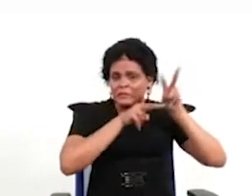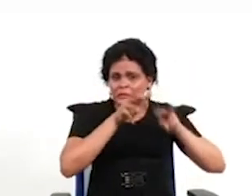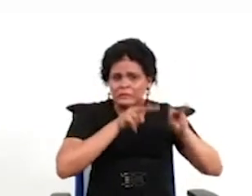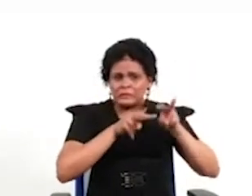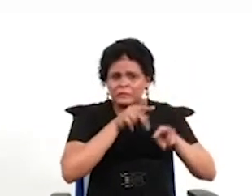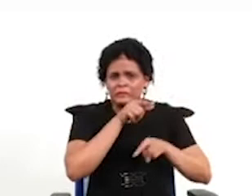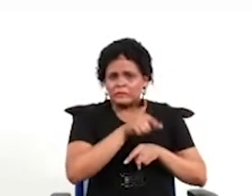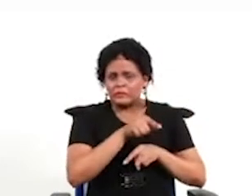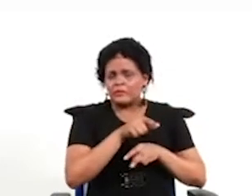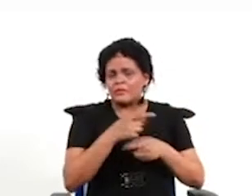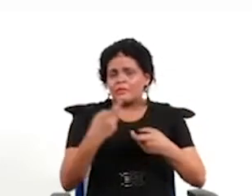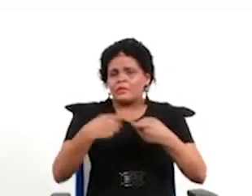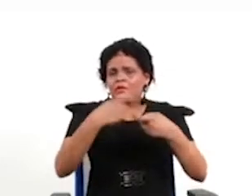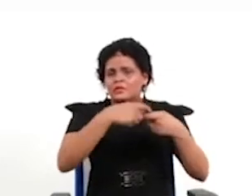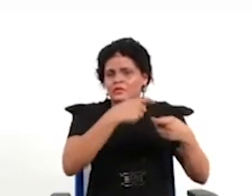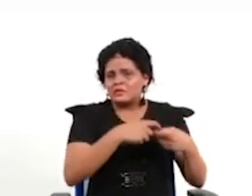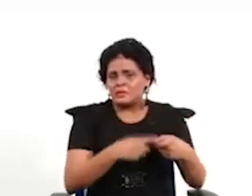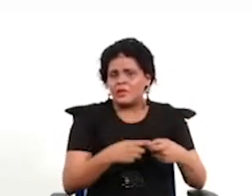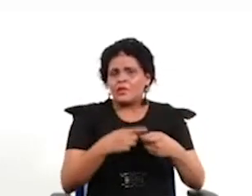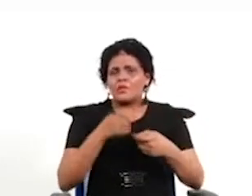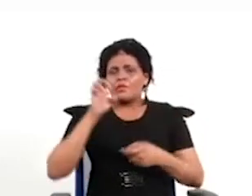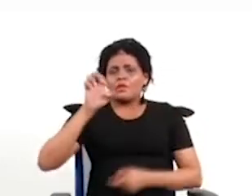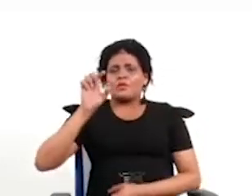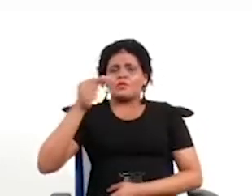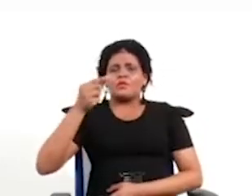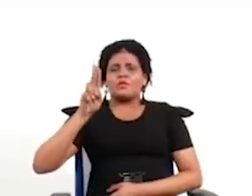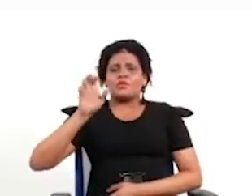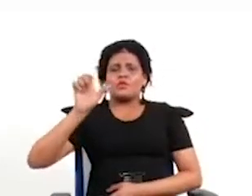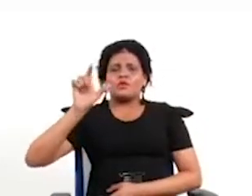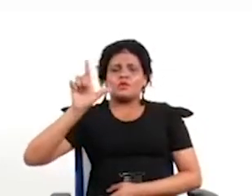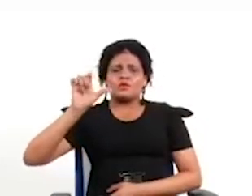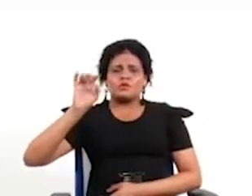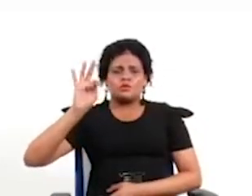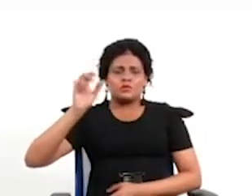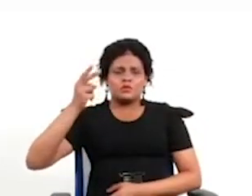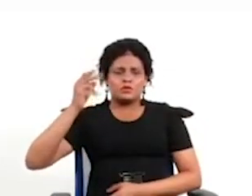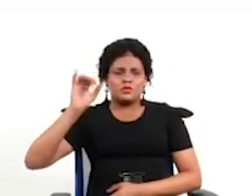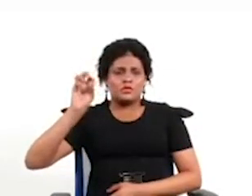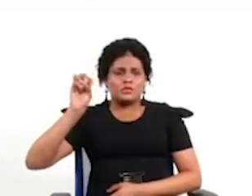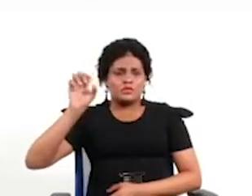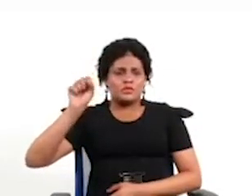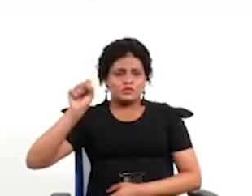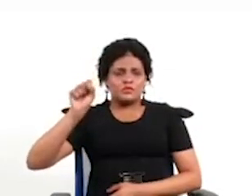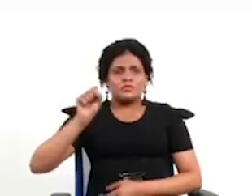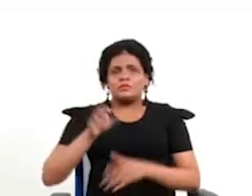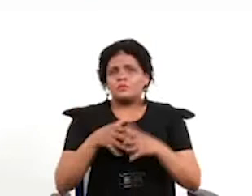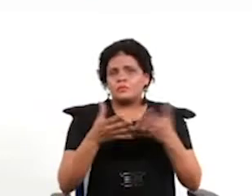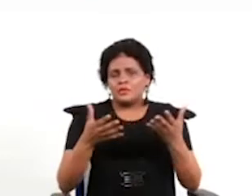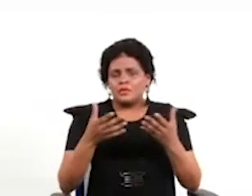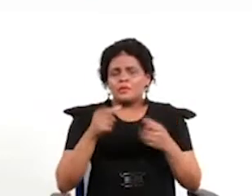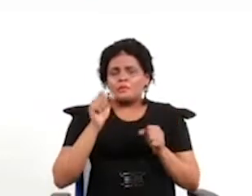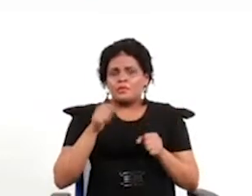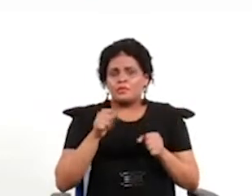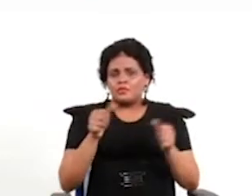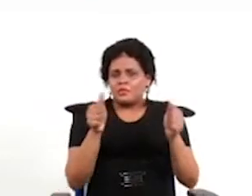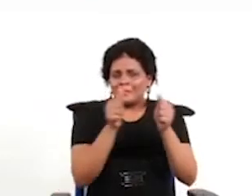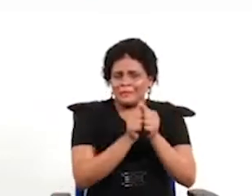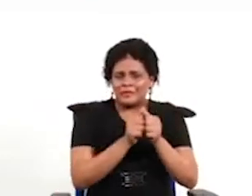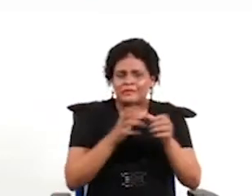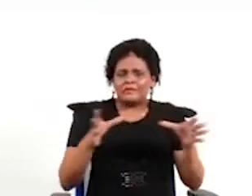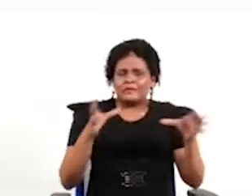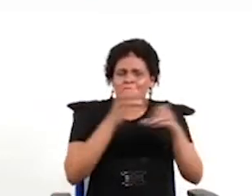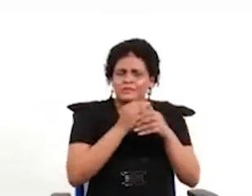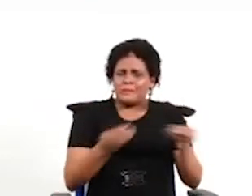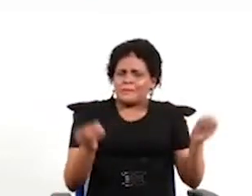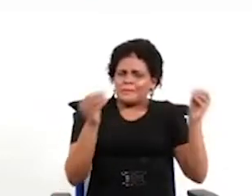inclusivos, participativos, que permitan evaluarlos, etcétera, etcétera. Entonces, nuestra propuesta apunta a trabajarlo en estas